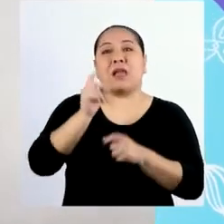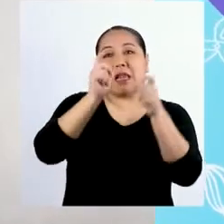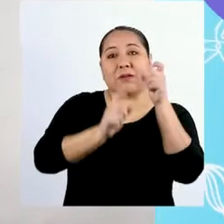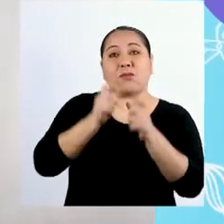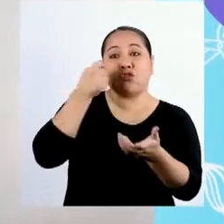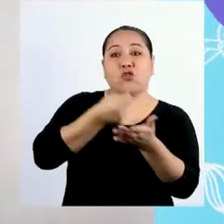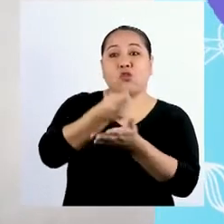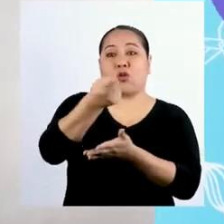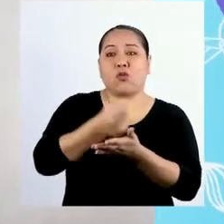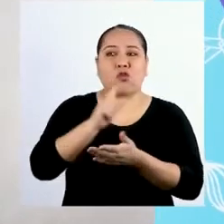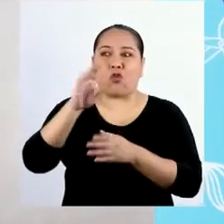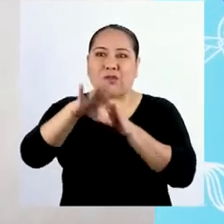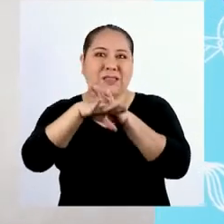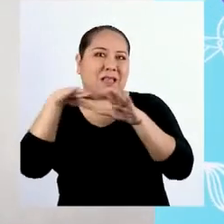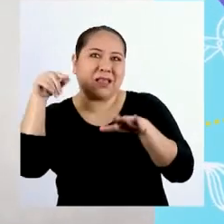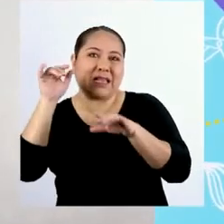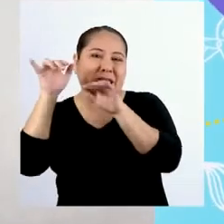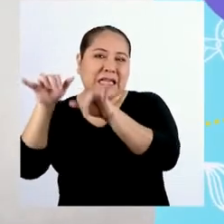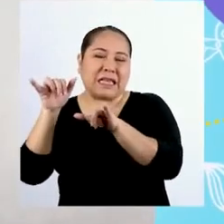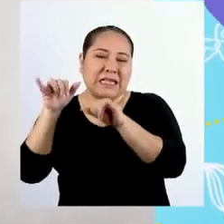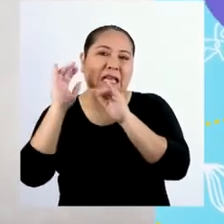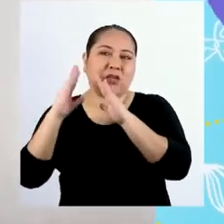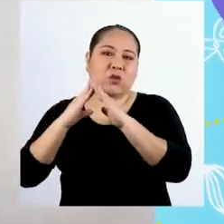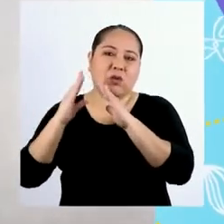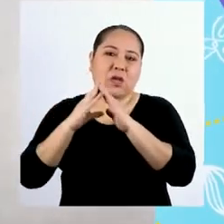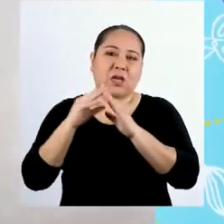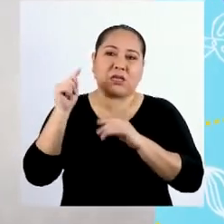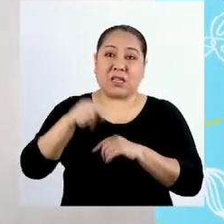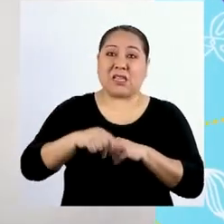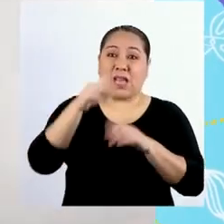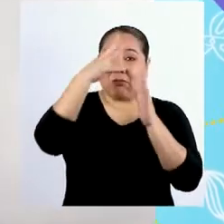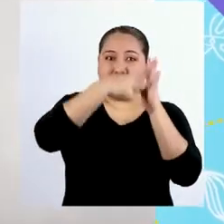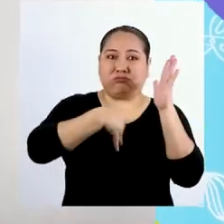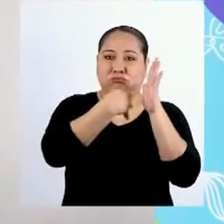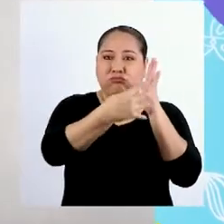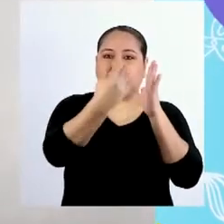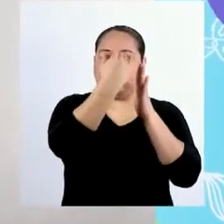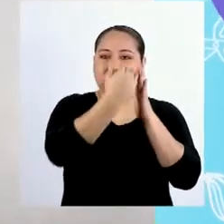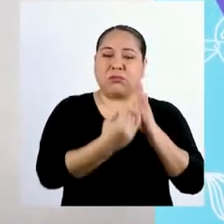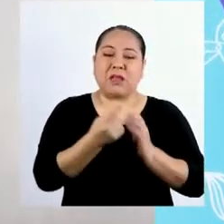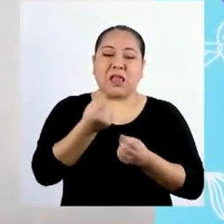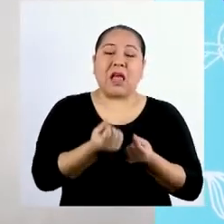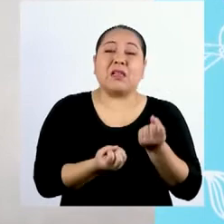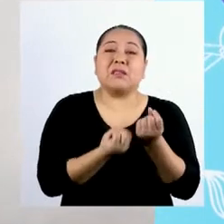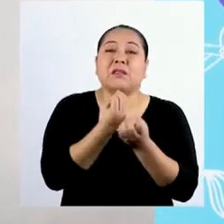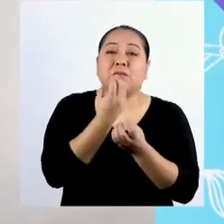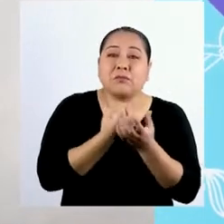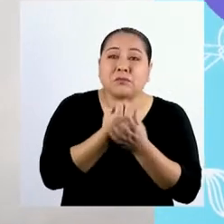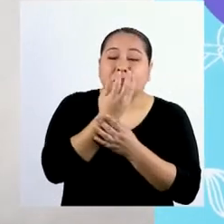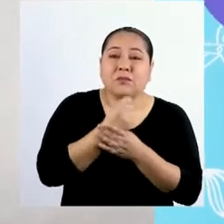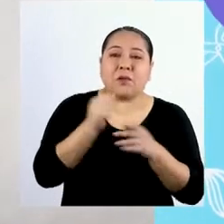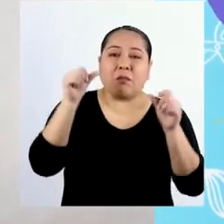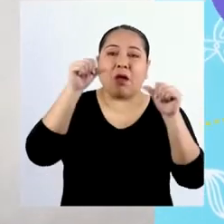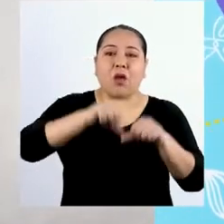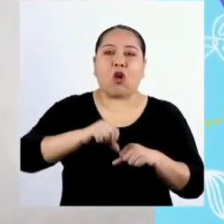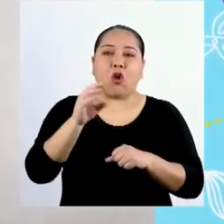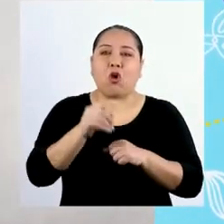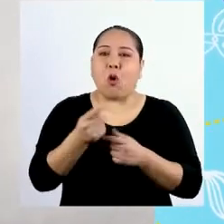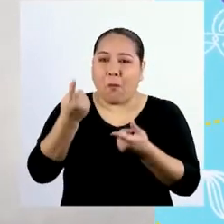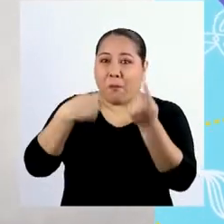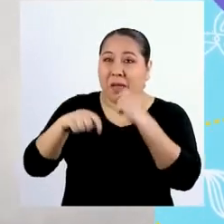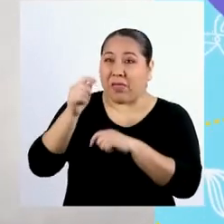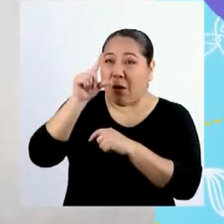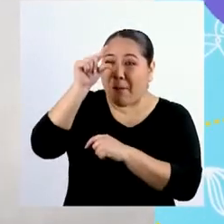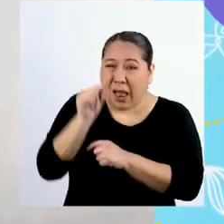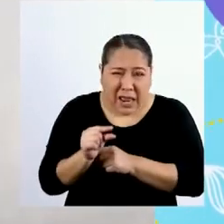personas que nos compraban no podían salir debido a la cuarentena y al toque de queda. Se malograron las verduras o terminamos rematándolas